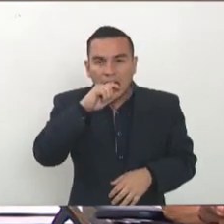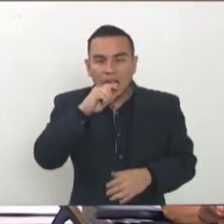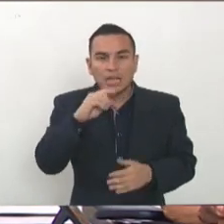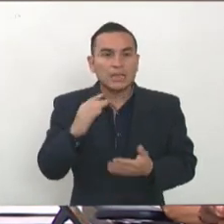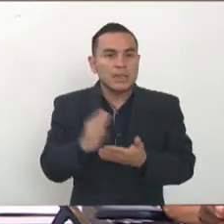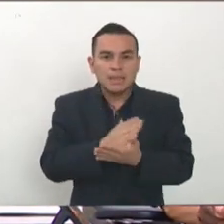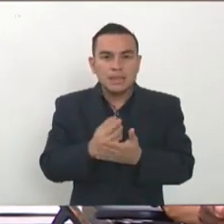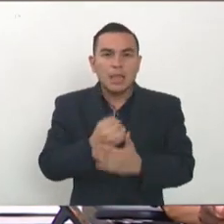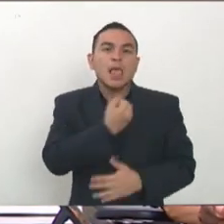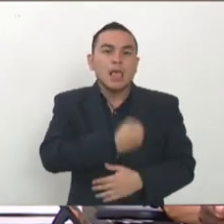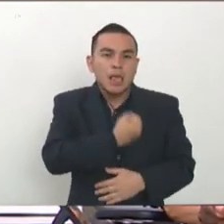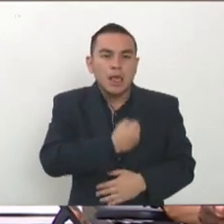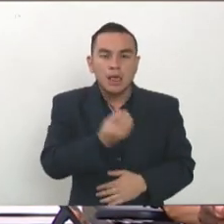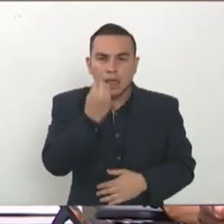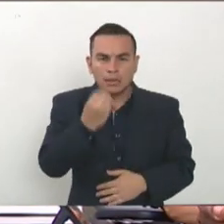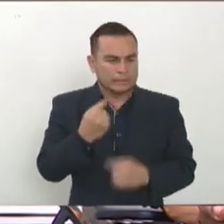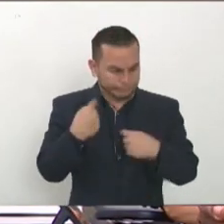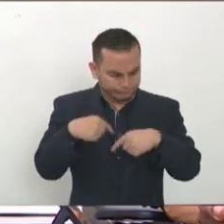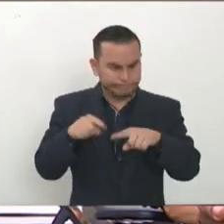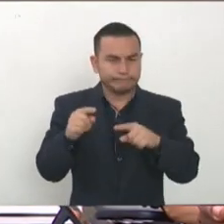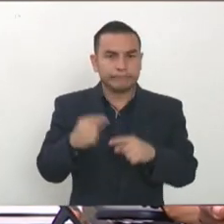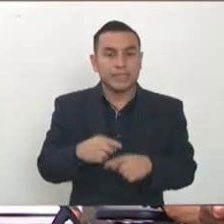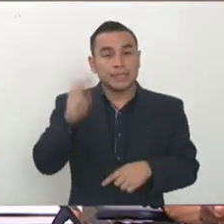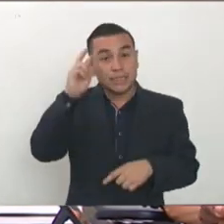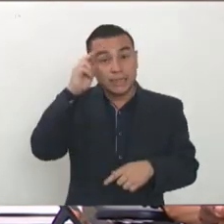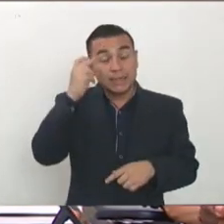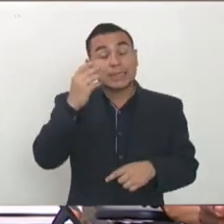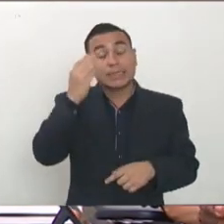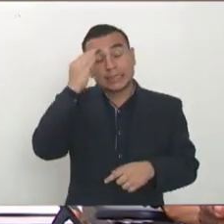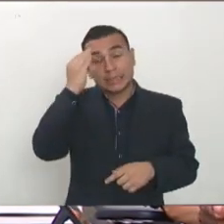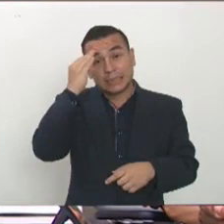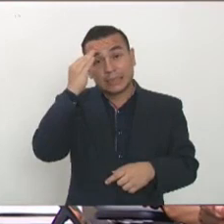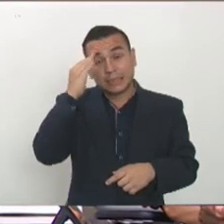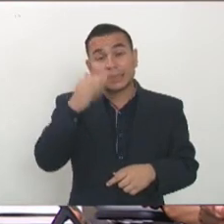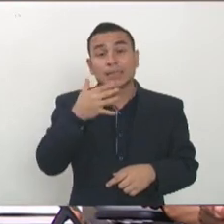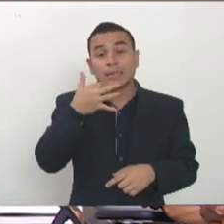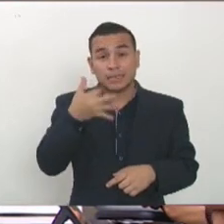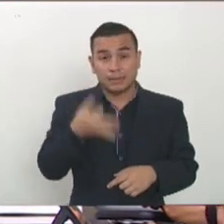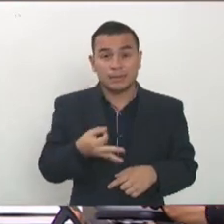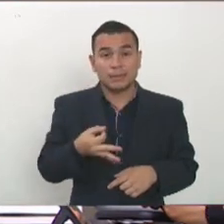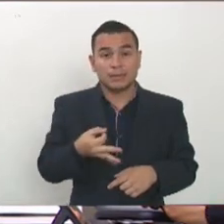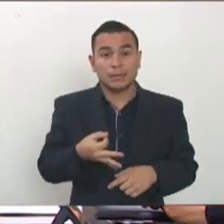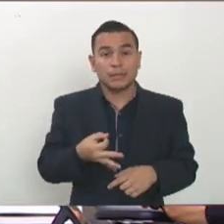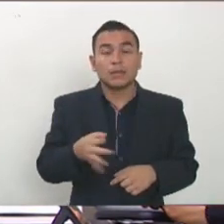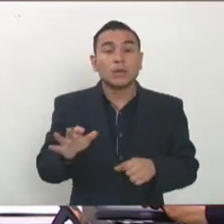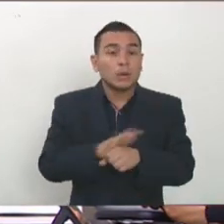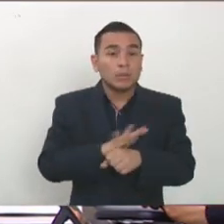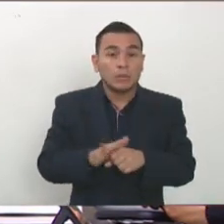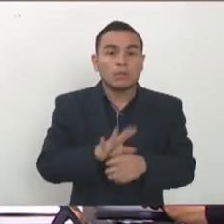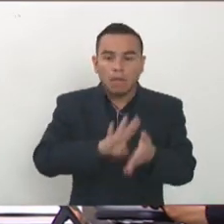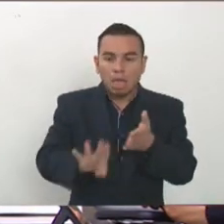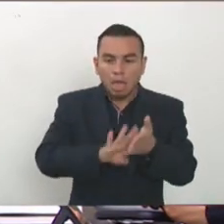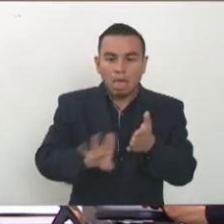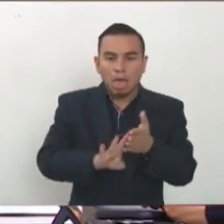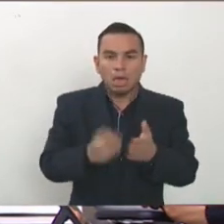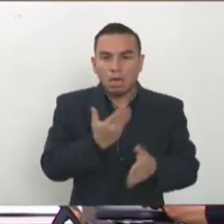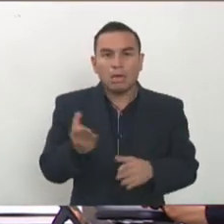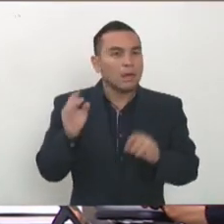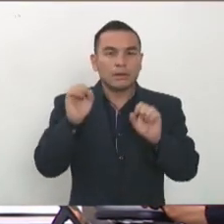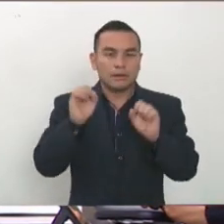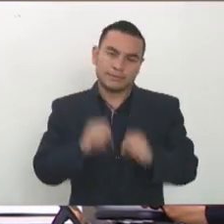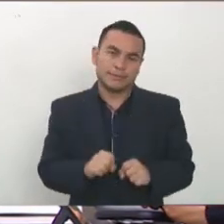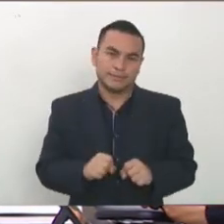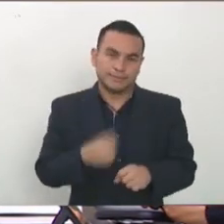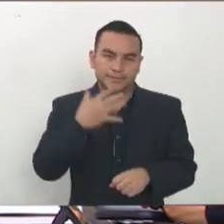de la enfermedad sé que las medidas no van a cubrir alguien dice bueno pero con eso no cubro todo por supuesto que no va a cubrir todo